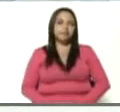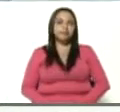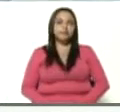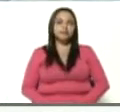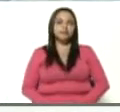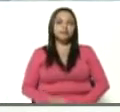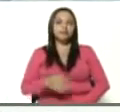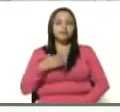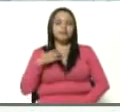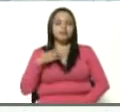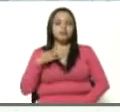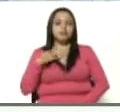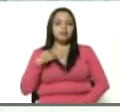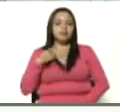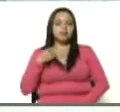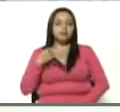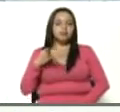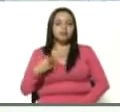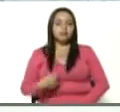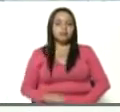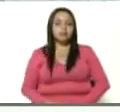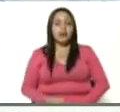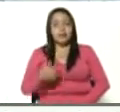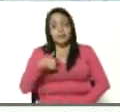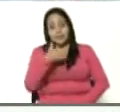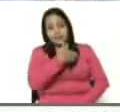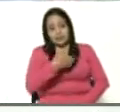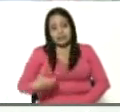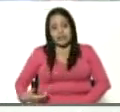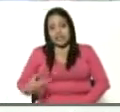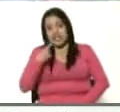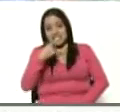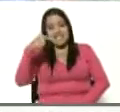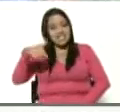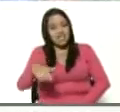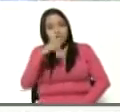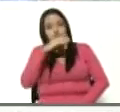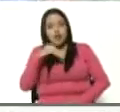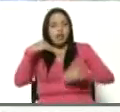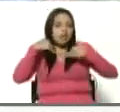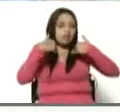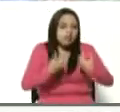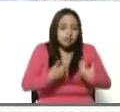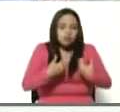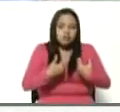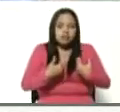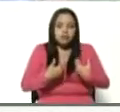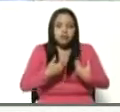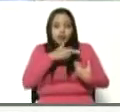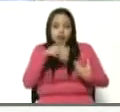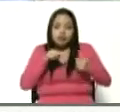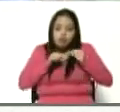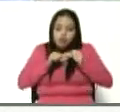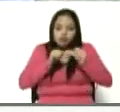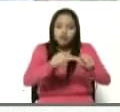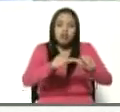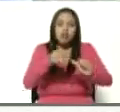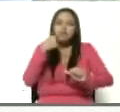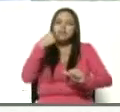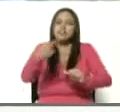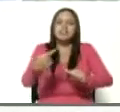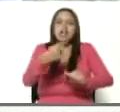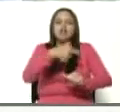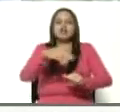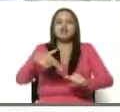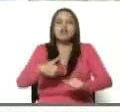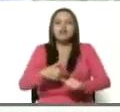Mi comandante jefe, decirle que acá no hay descanso, hacemos como diría nuestro inmortal